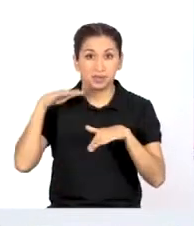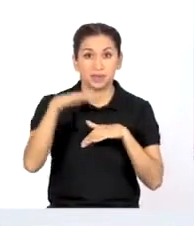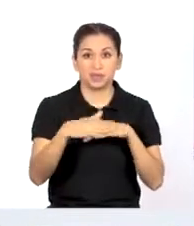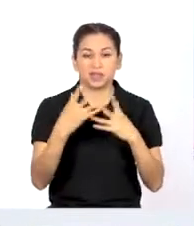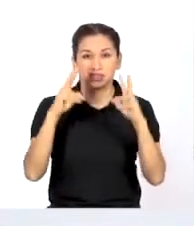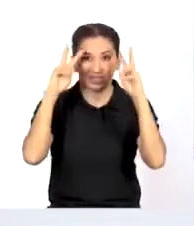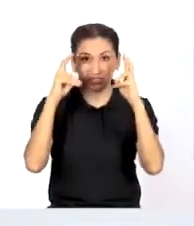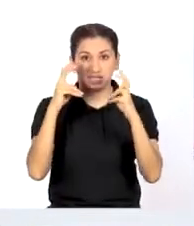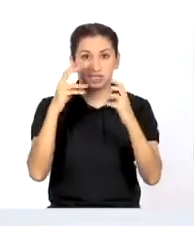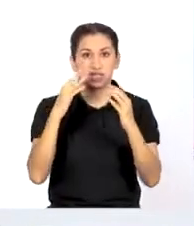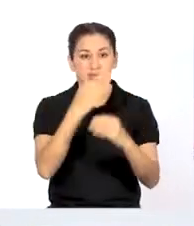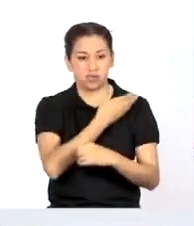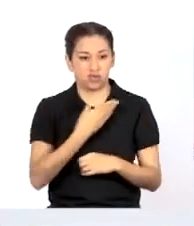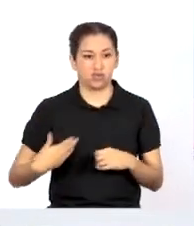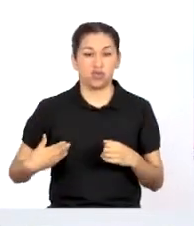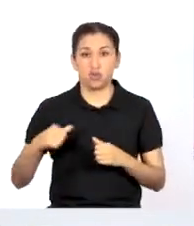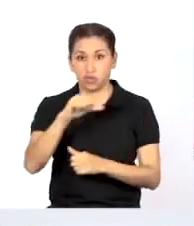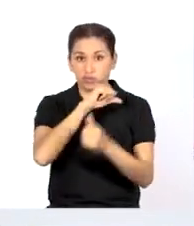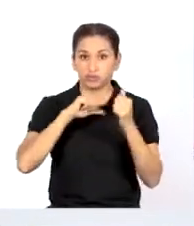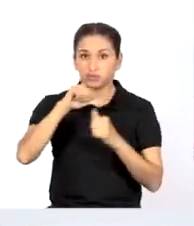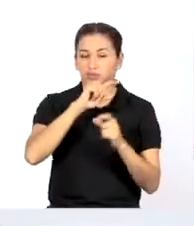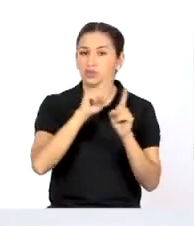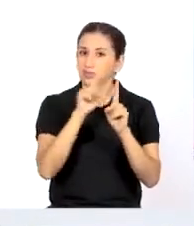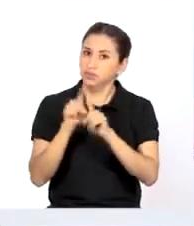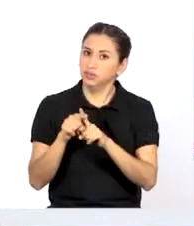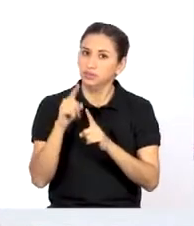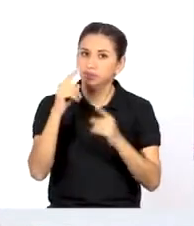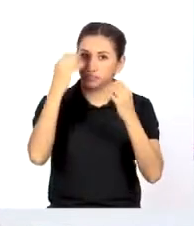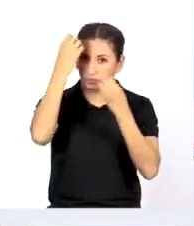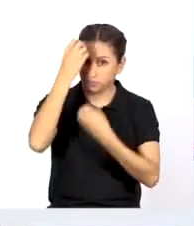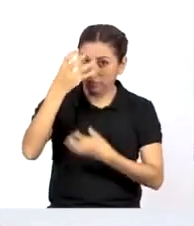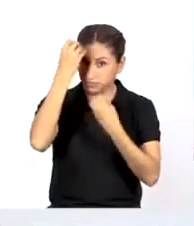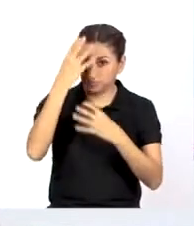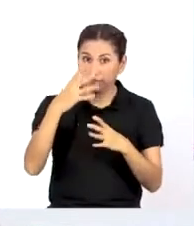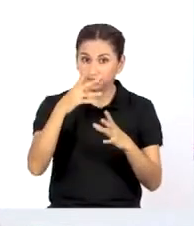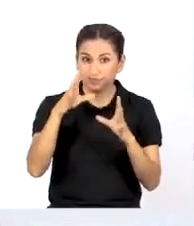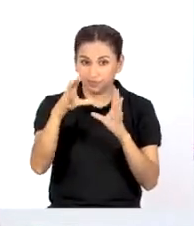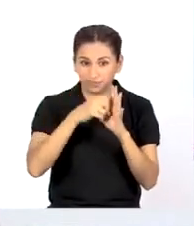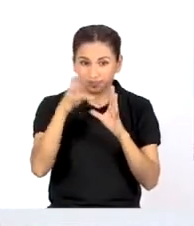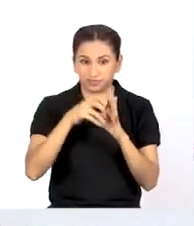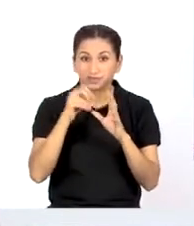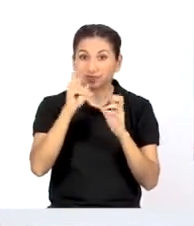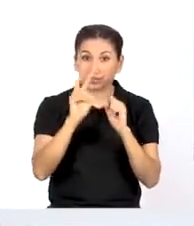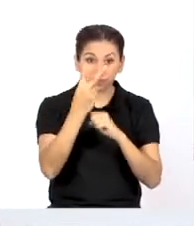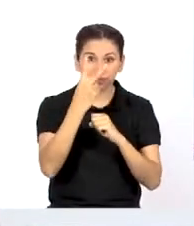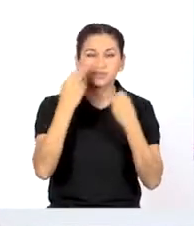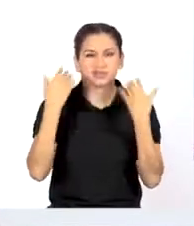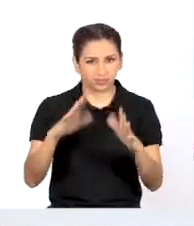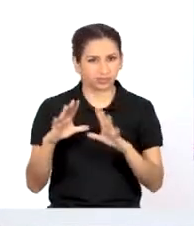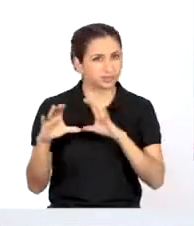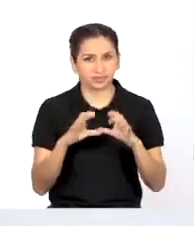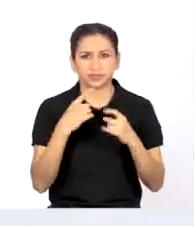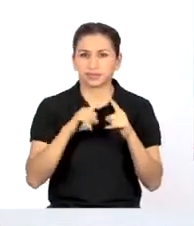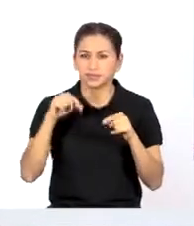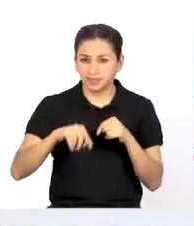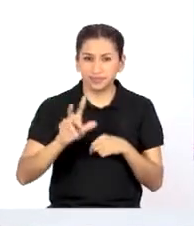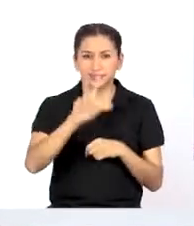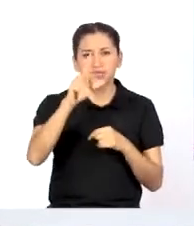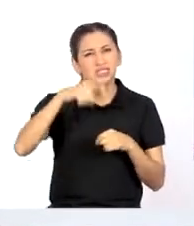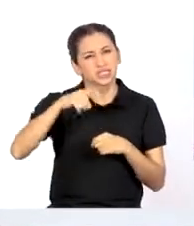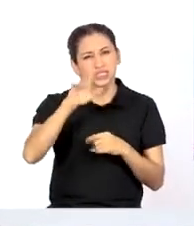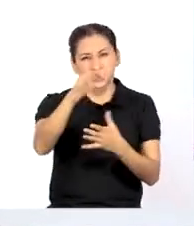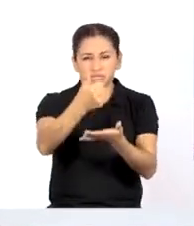paso de identificar el asunto público y el segundo paso de buscar información ya los tenemos completados. Pero justo para este tercero